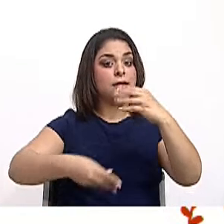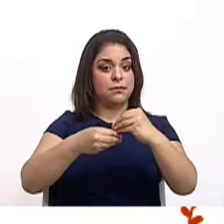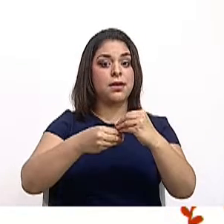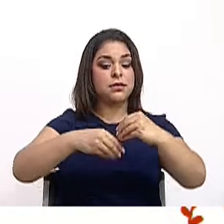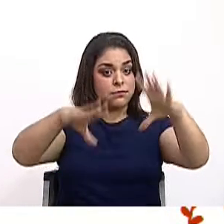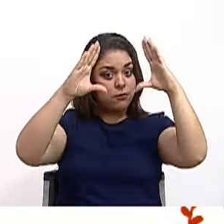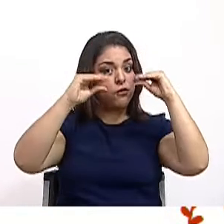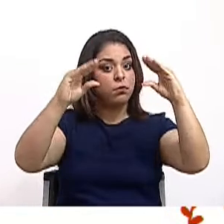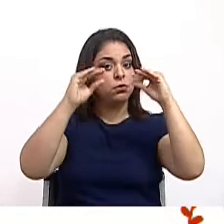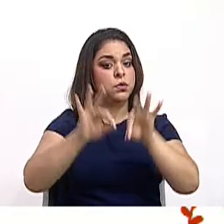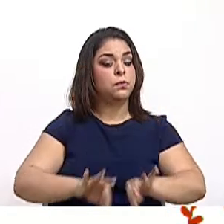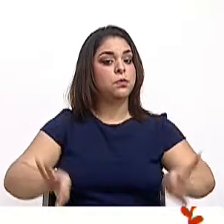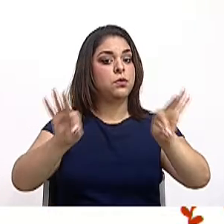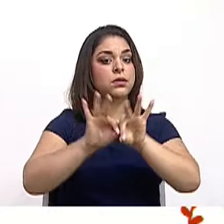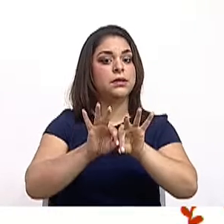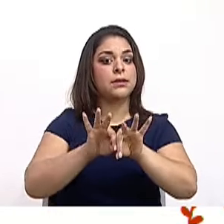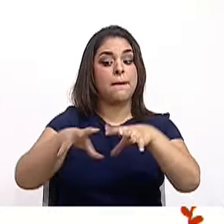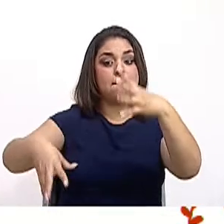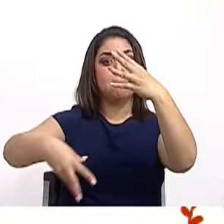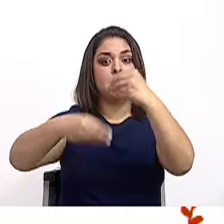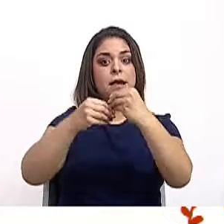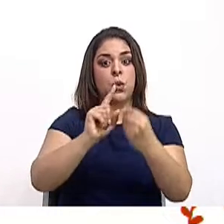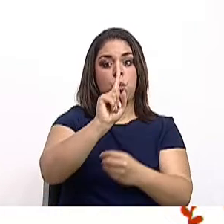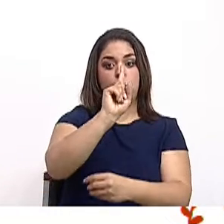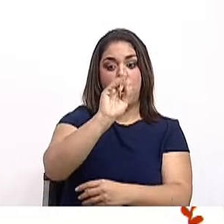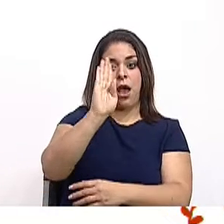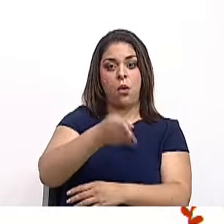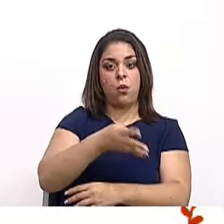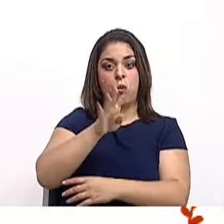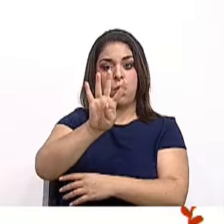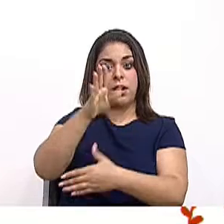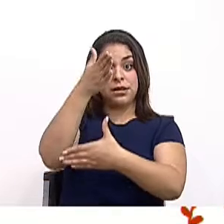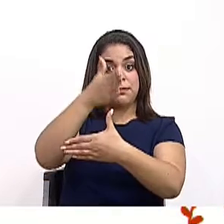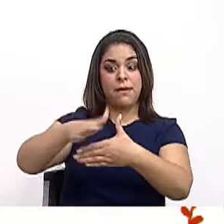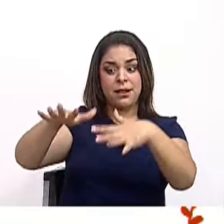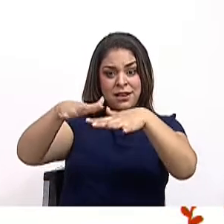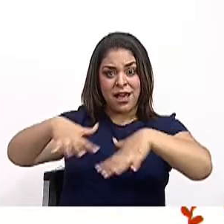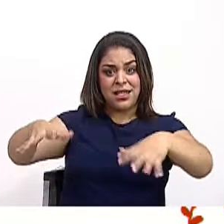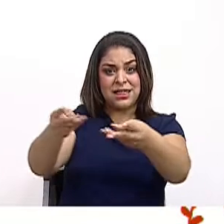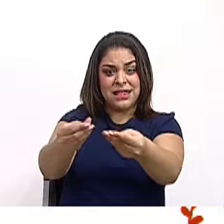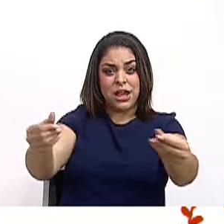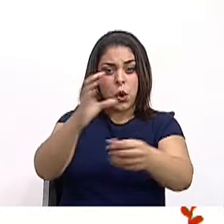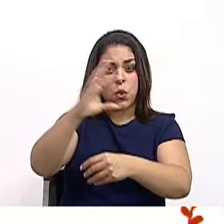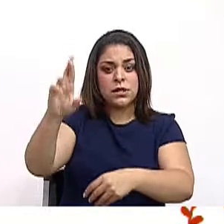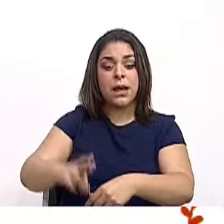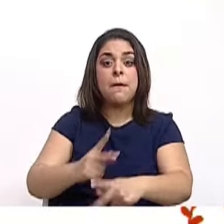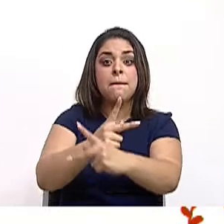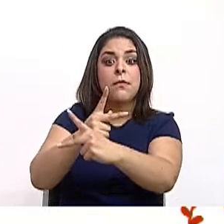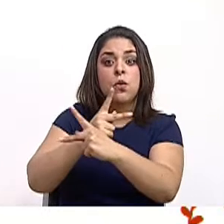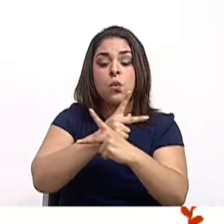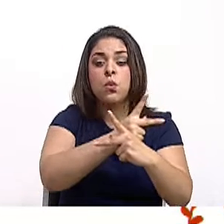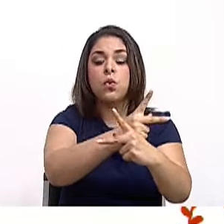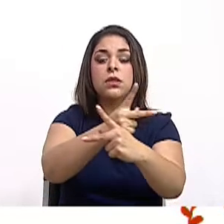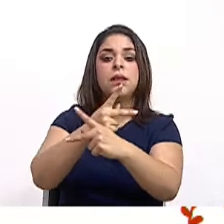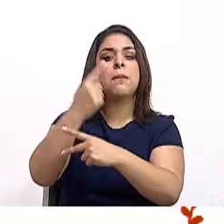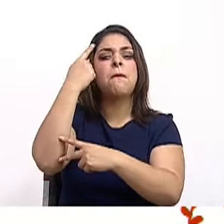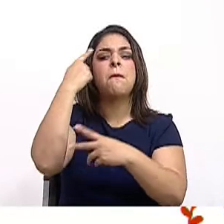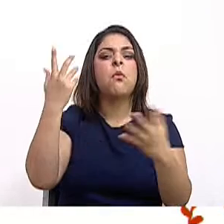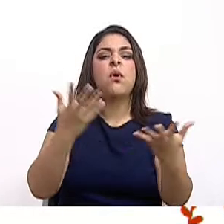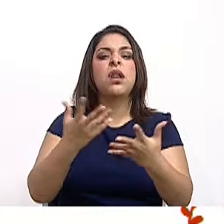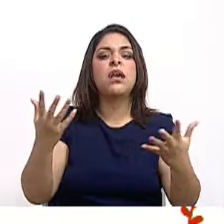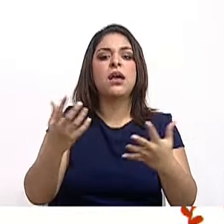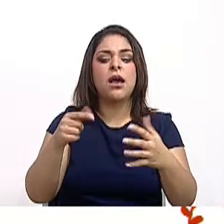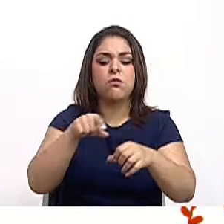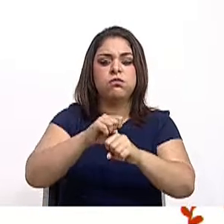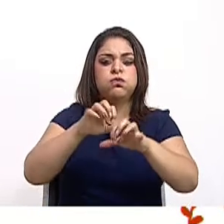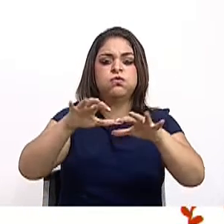importante, más de una cuarta parte de la tierra en Costa Rica está protegida por la explotación potencial. Recordemos que tenemos